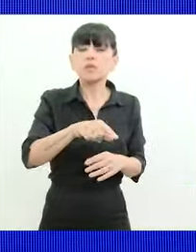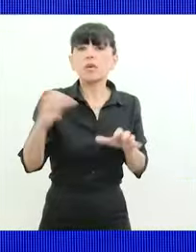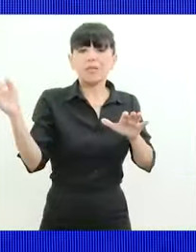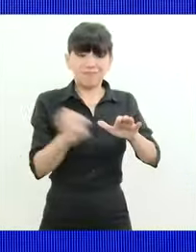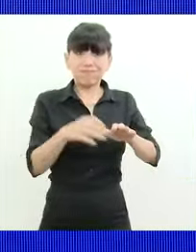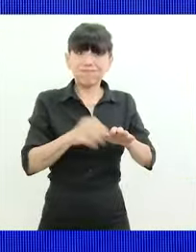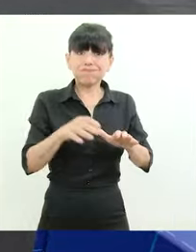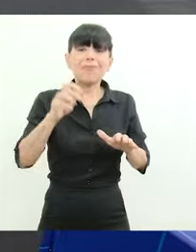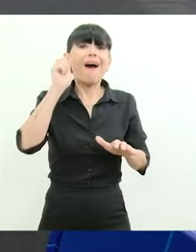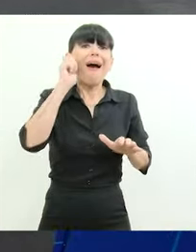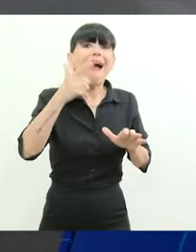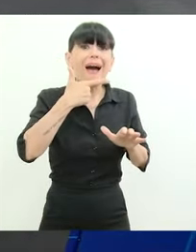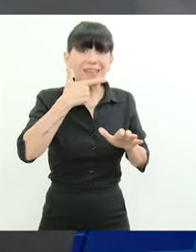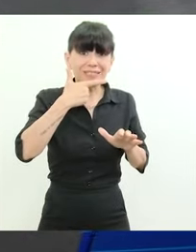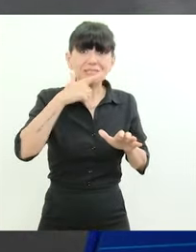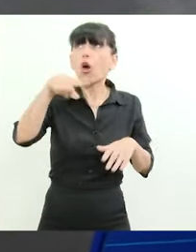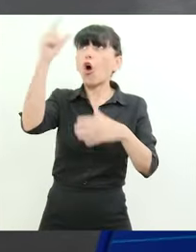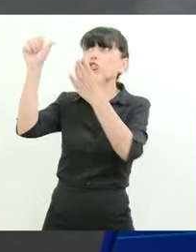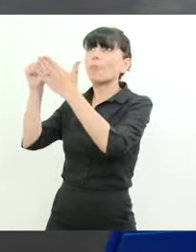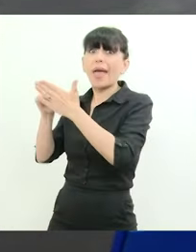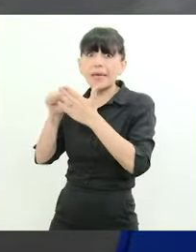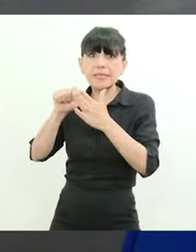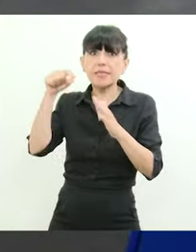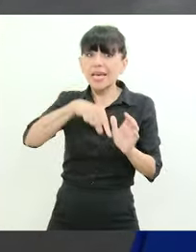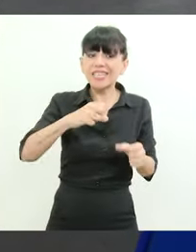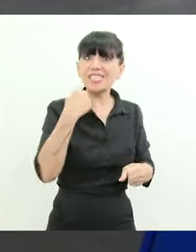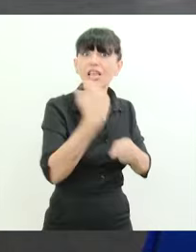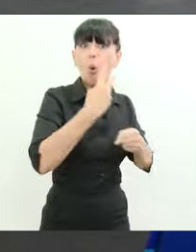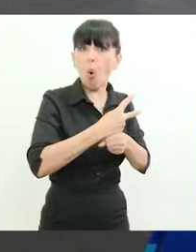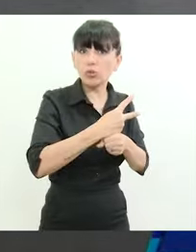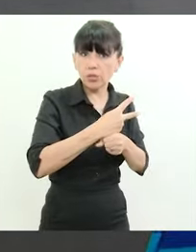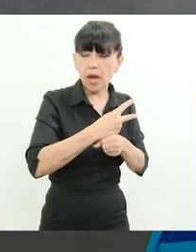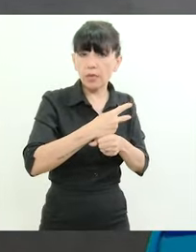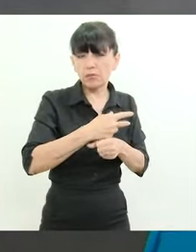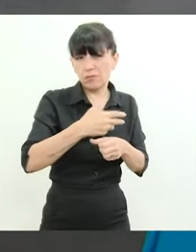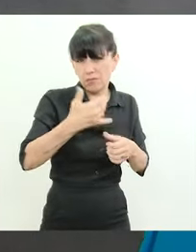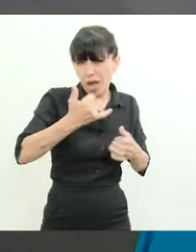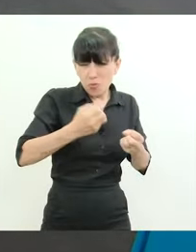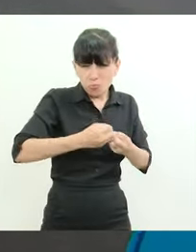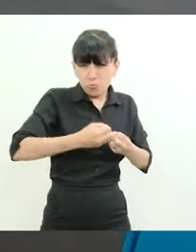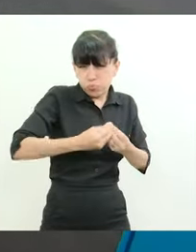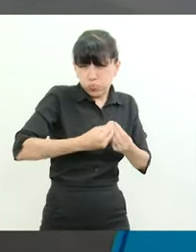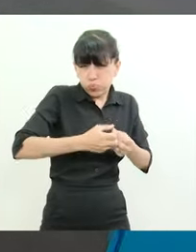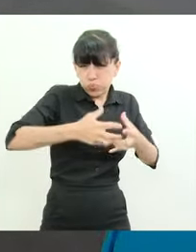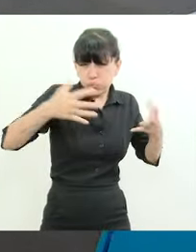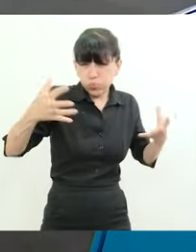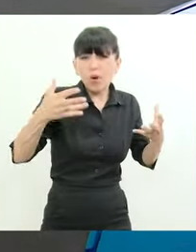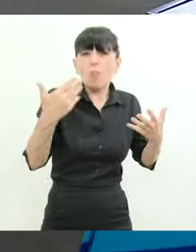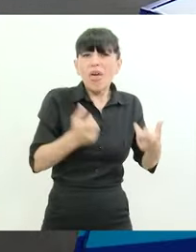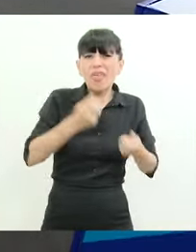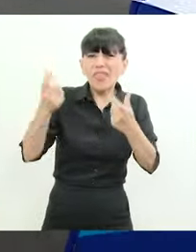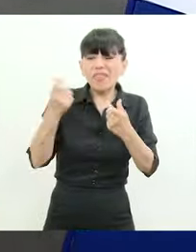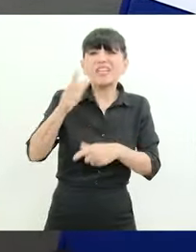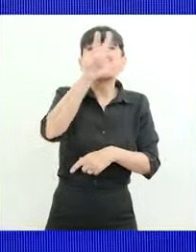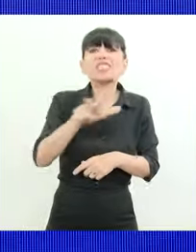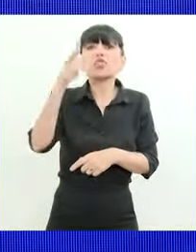de Jail Gas cuarta reserva mundial de Jail Oil o sea Argentina tiene para abastecer los próximos 150 años